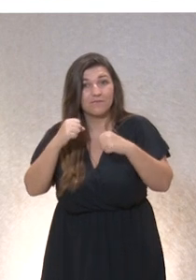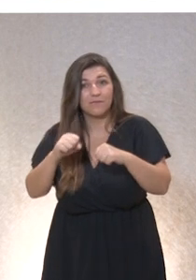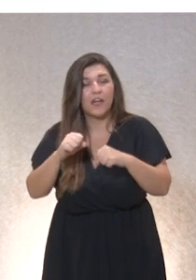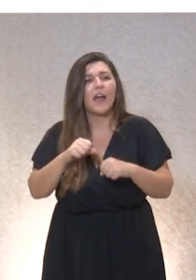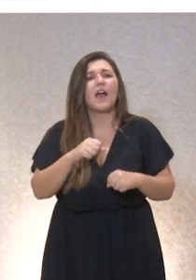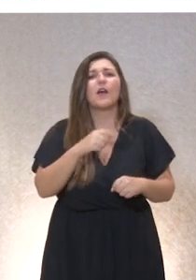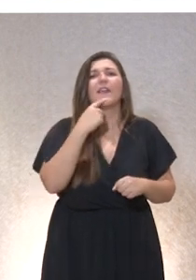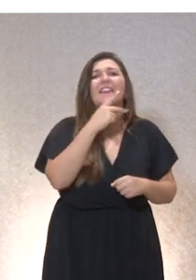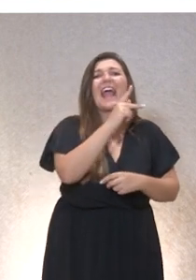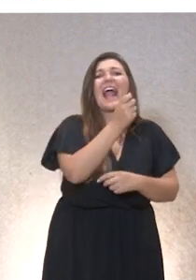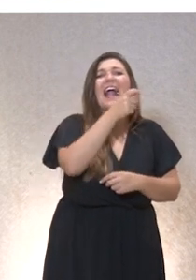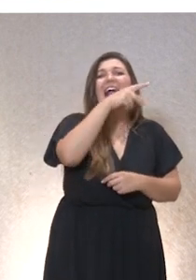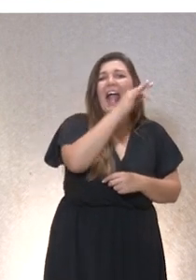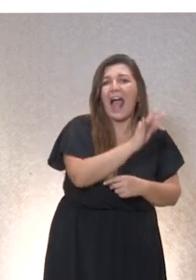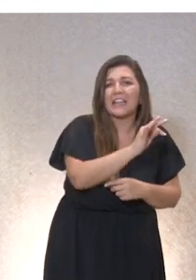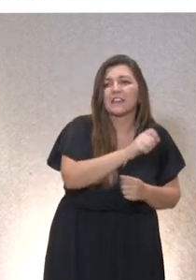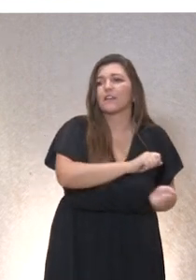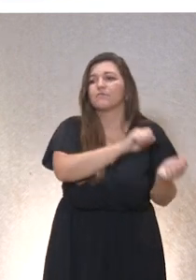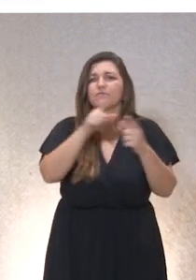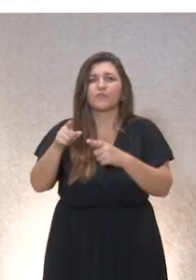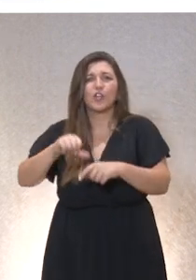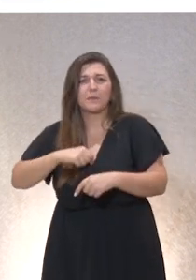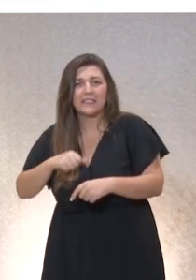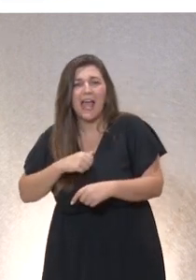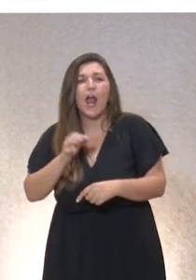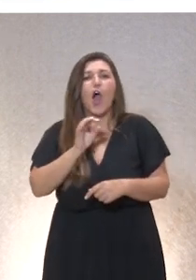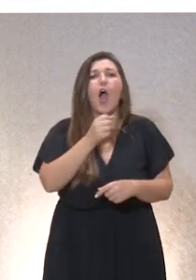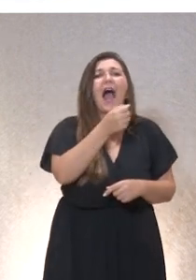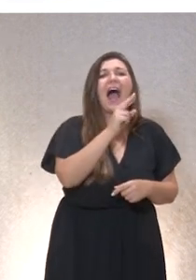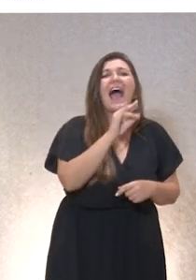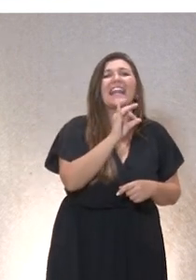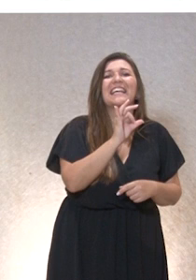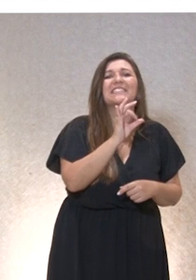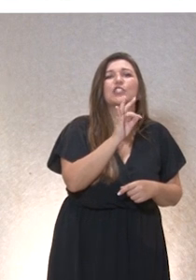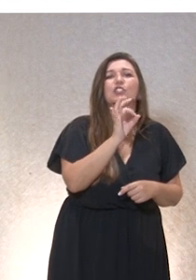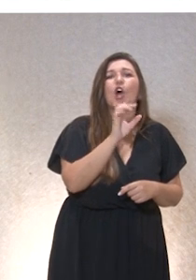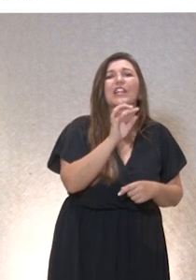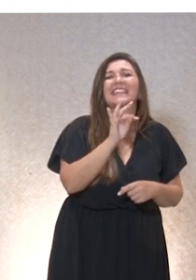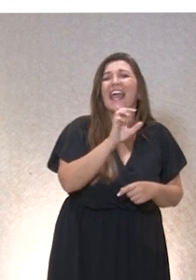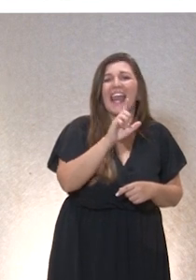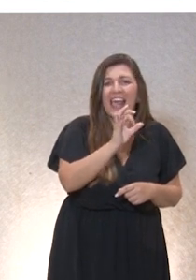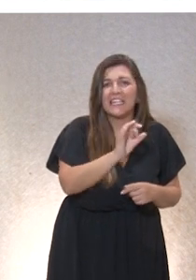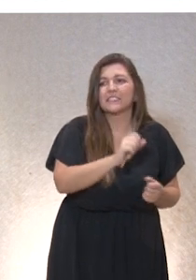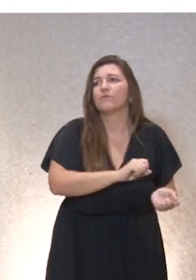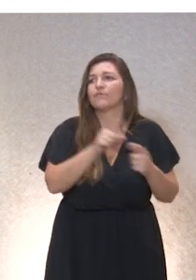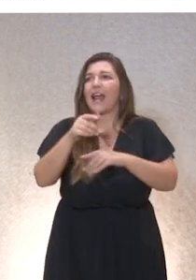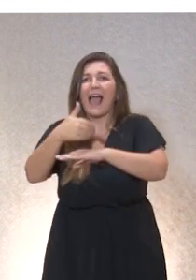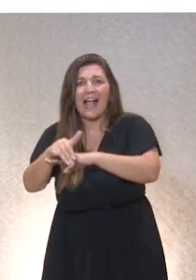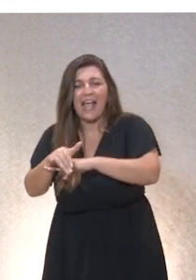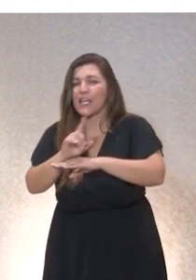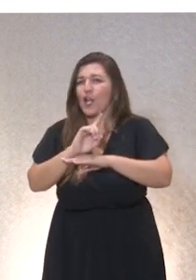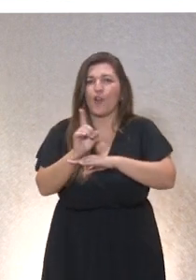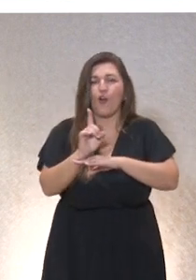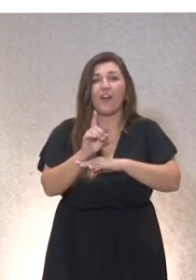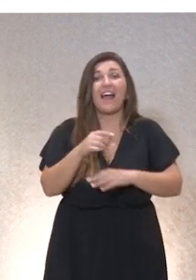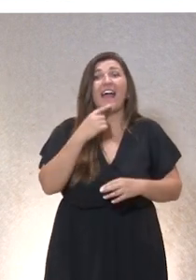llevarlo al hospital, cogerte a Aristóteles y llevarlo a la calle. No, la tarea de la ética aplicada es la reconstrucción de una razón